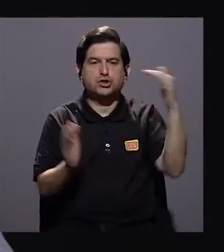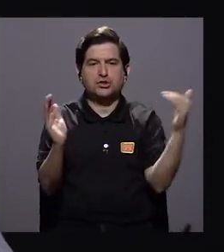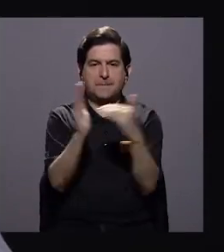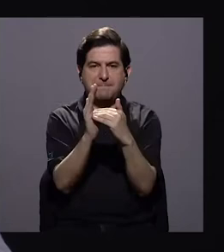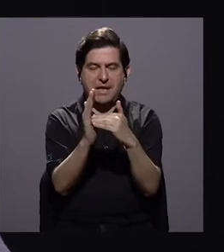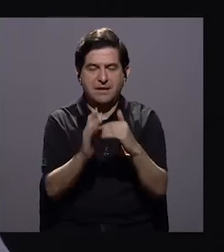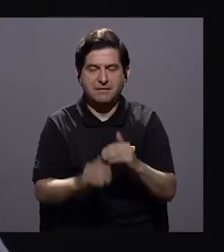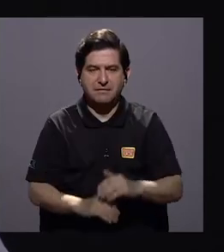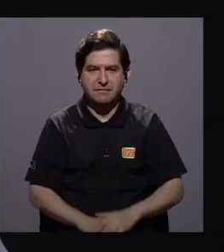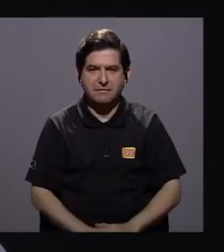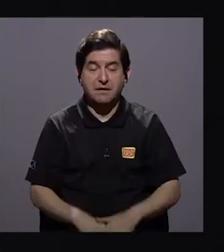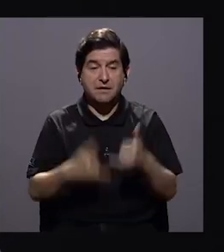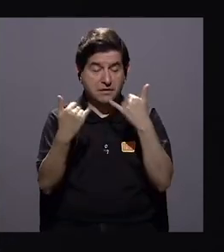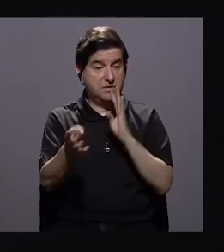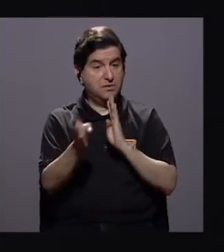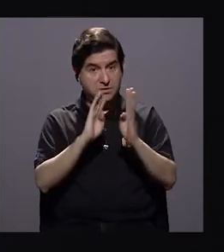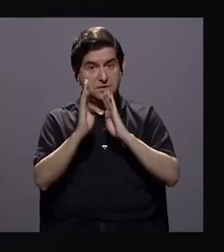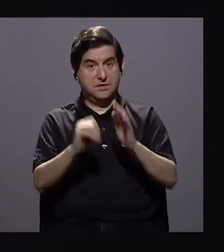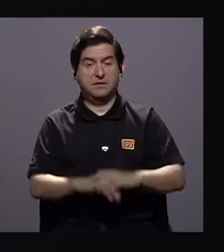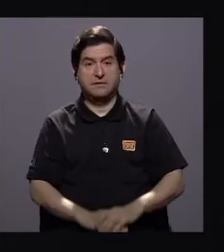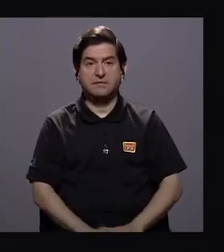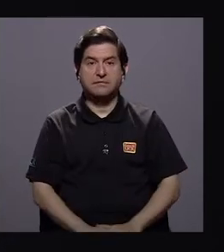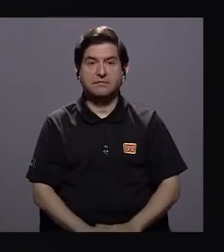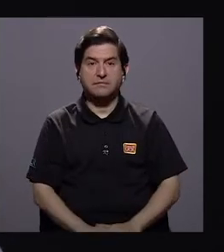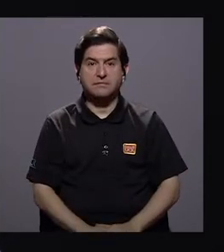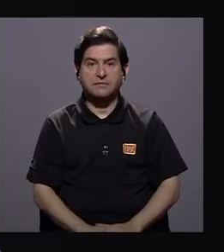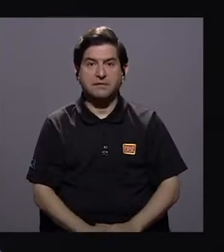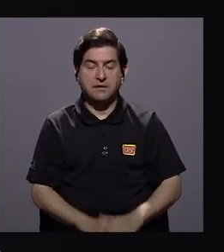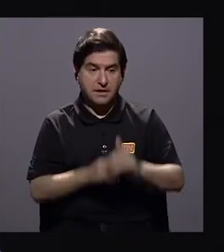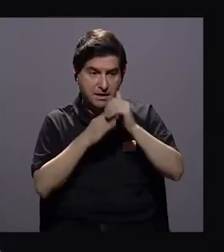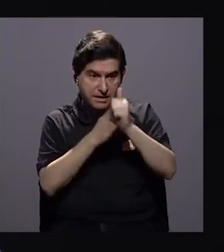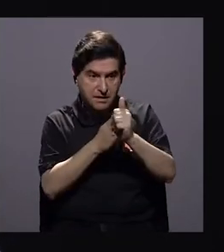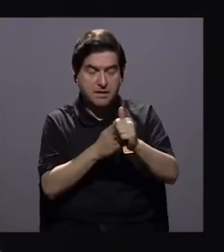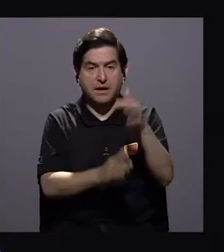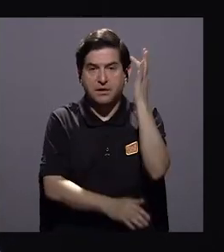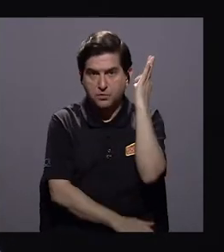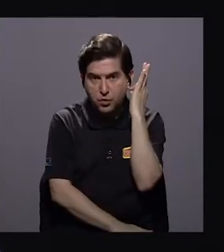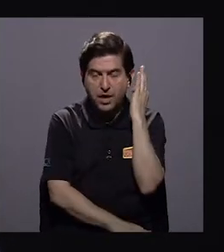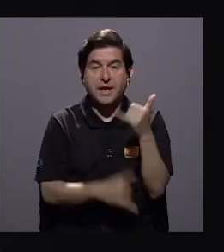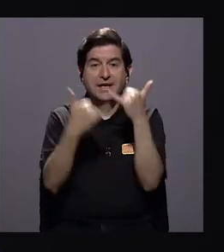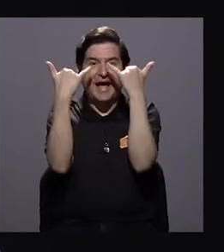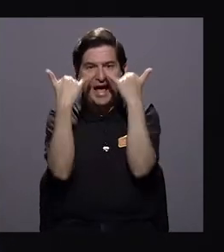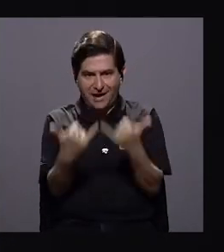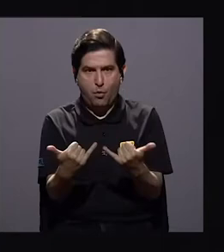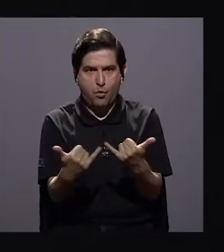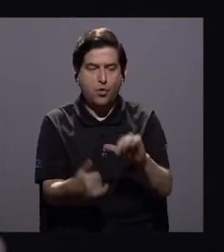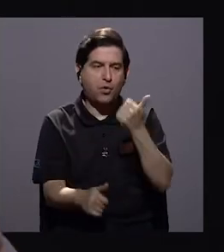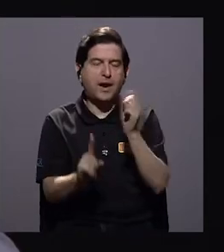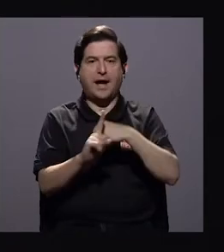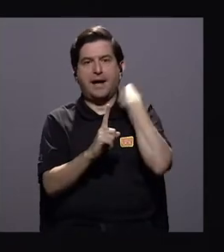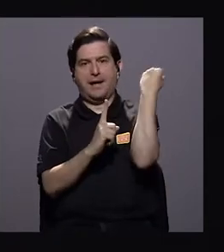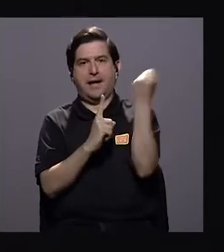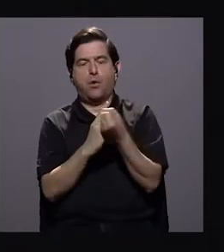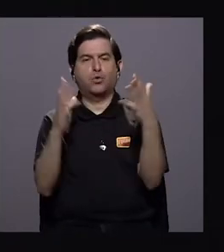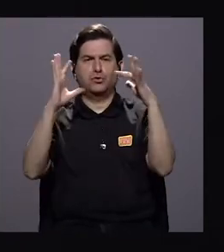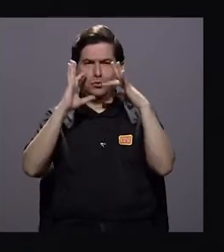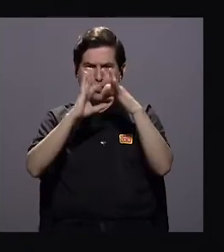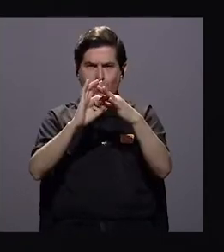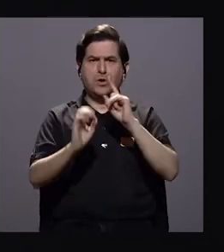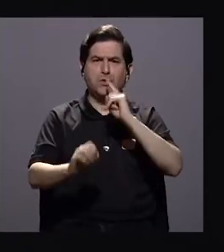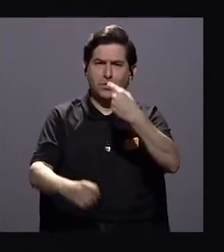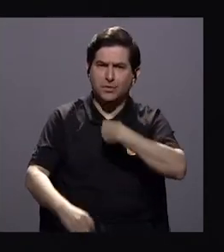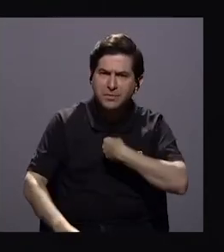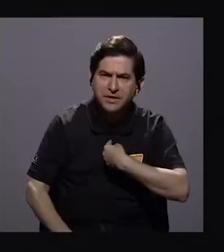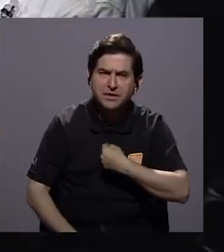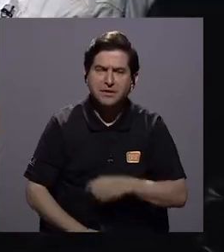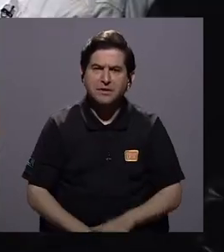mil. Entonces ya hablamos de liderados por mujeres. Ahora tenemos también otra situación que está muy vinculada a